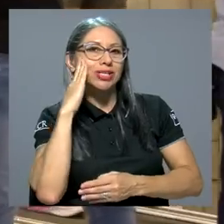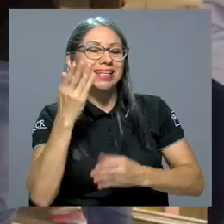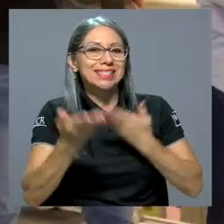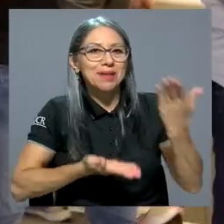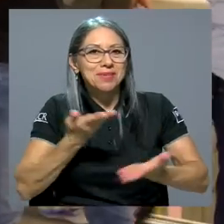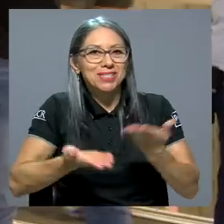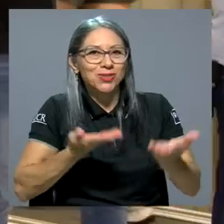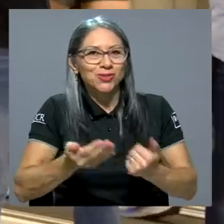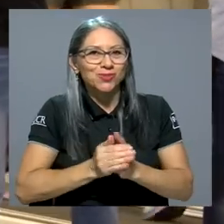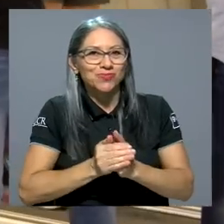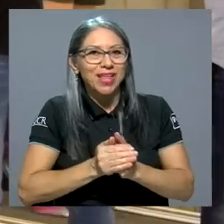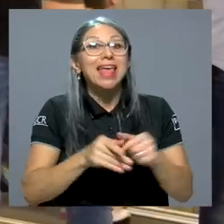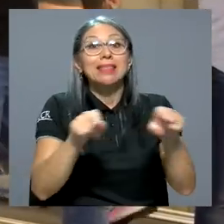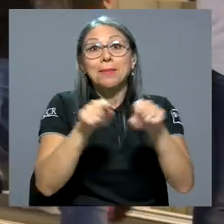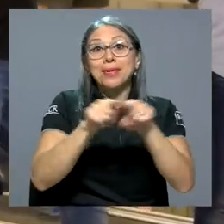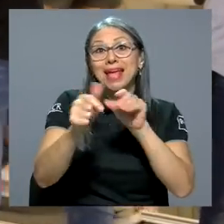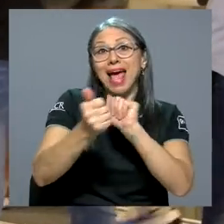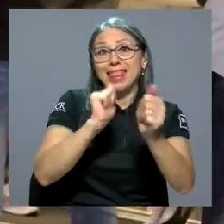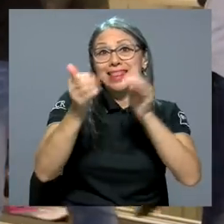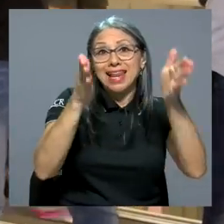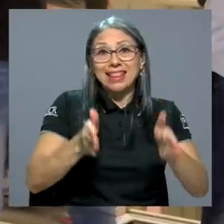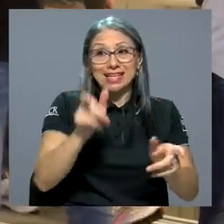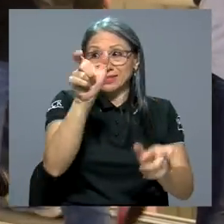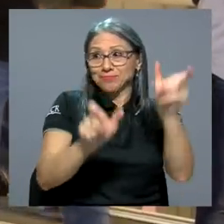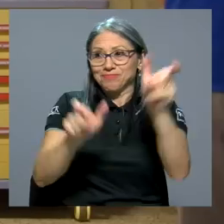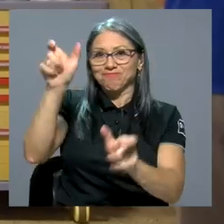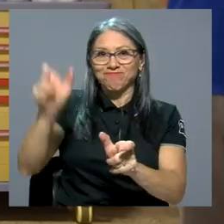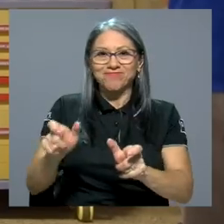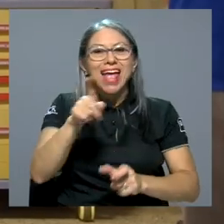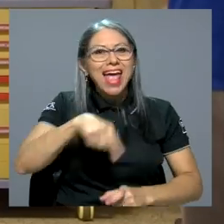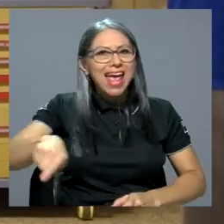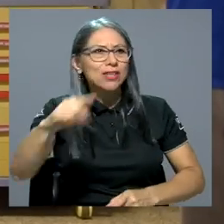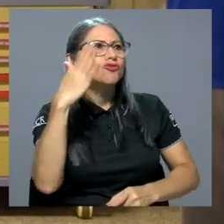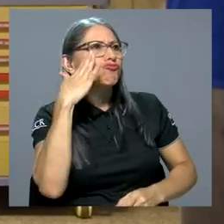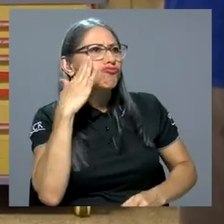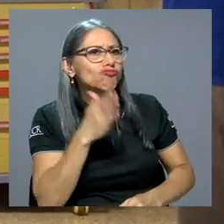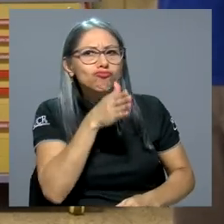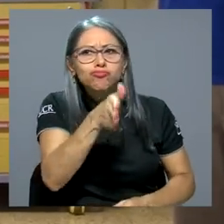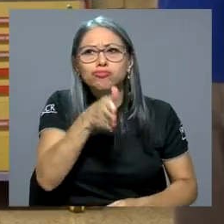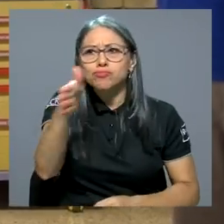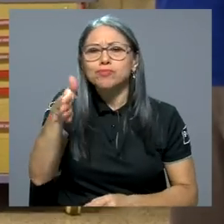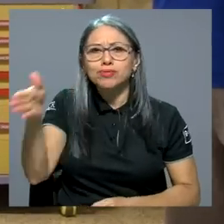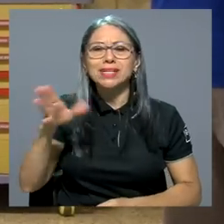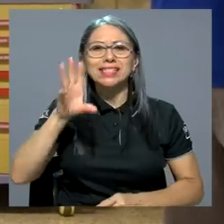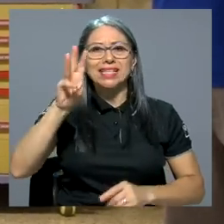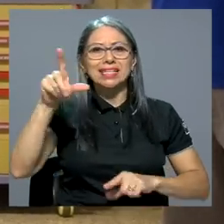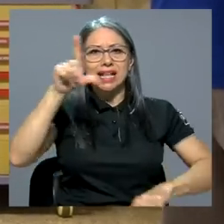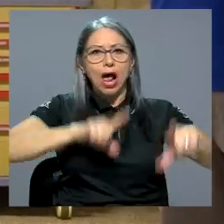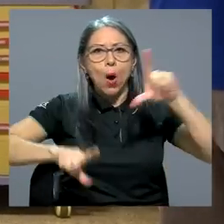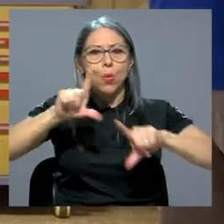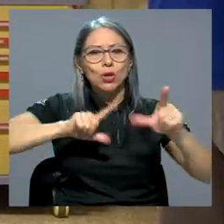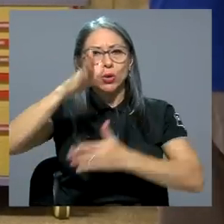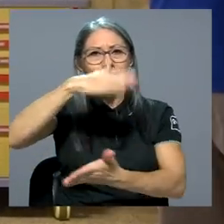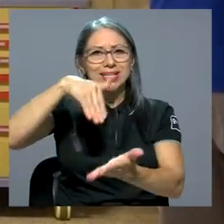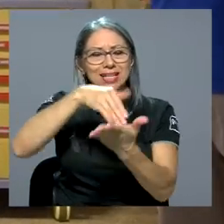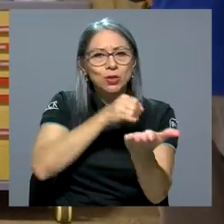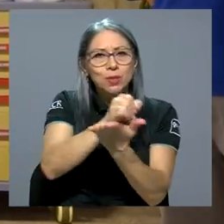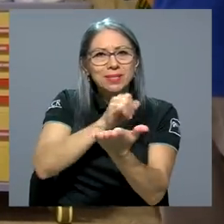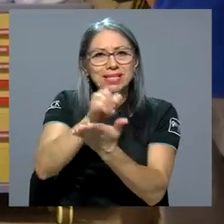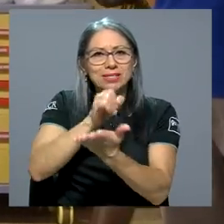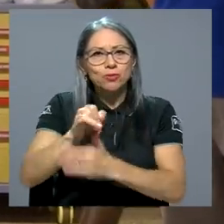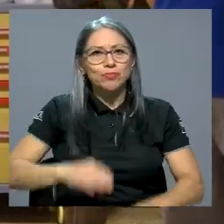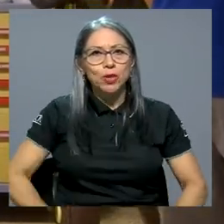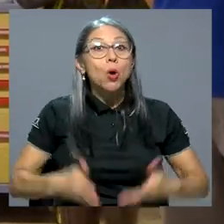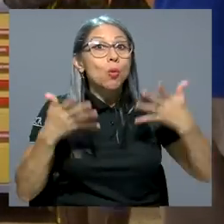otros atletas, los cuales también han tenido acercamiento a los seis laboratorios del Centro de Investigación. Cuando yo vi que ya